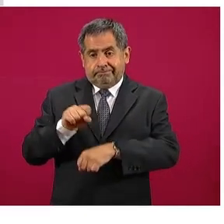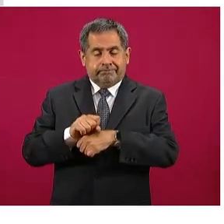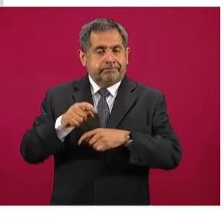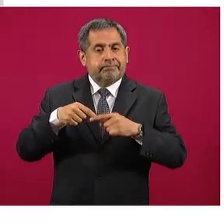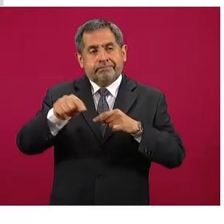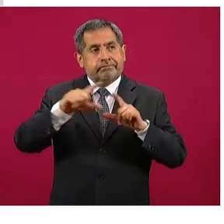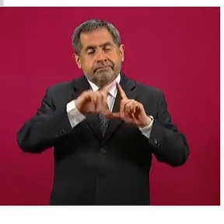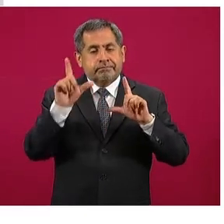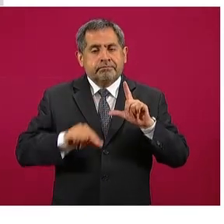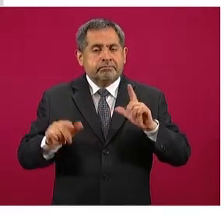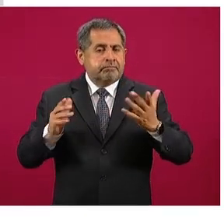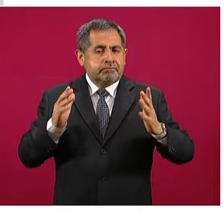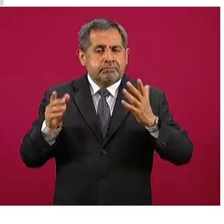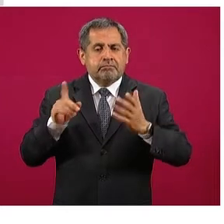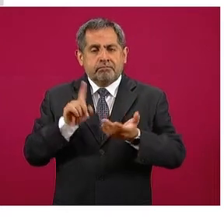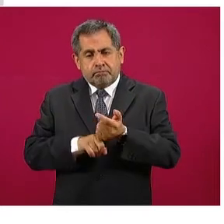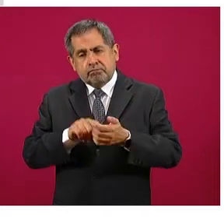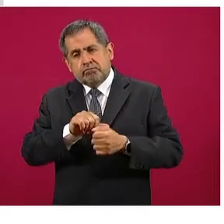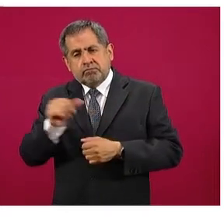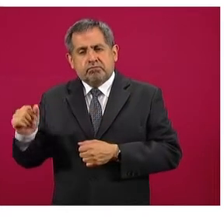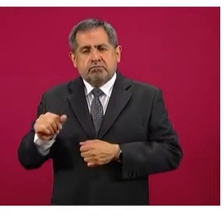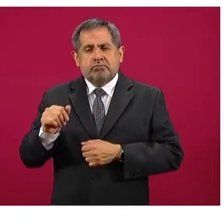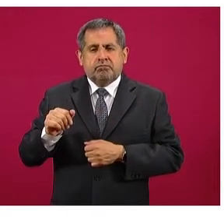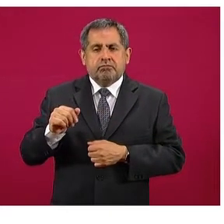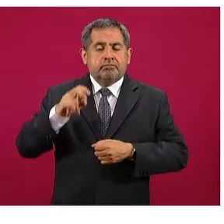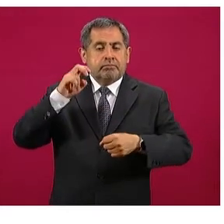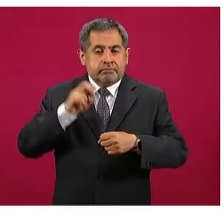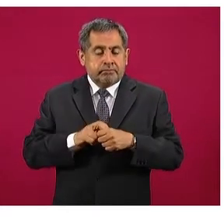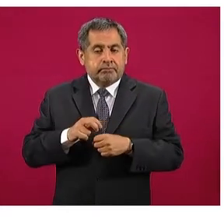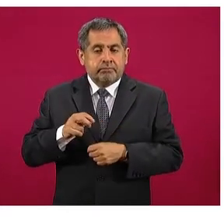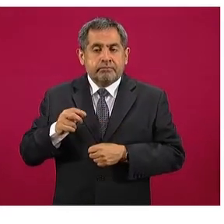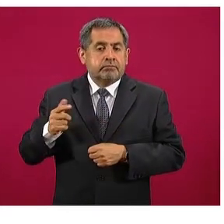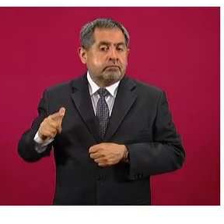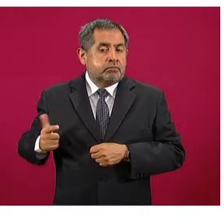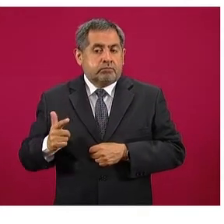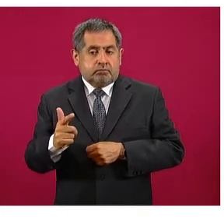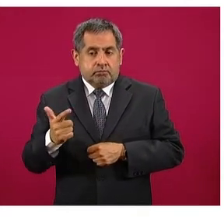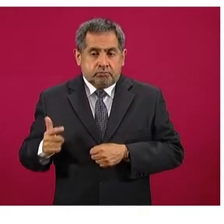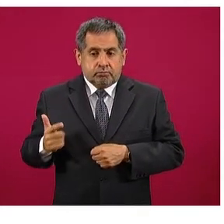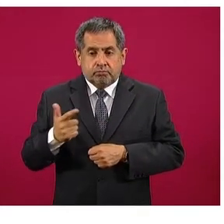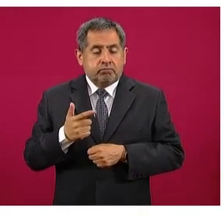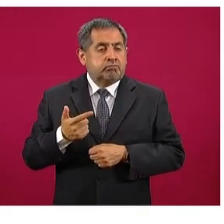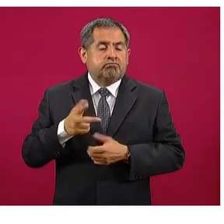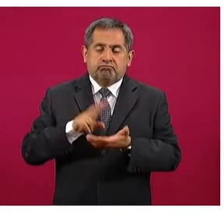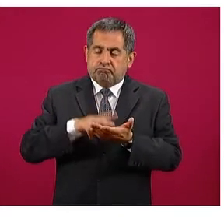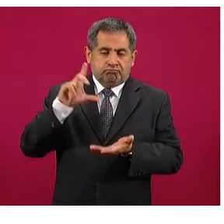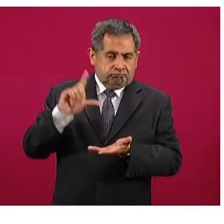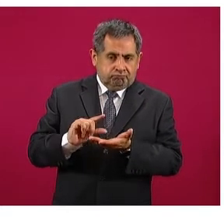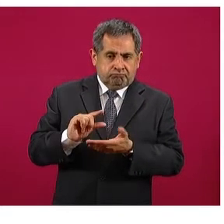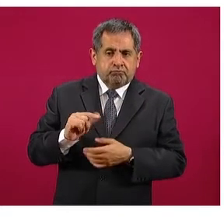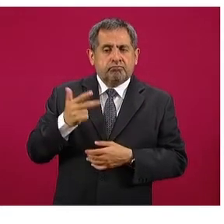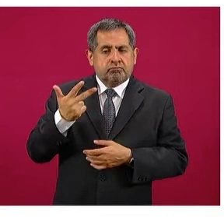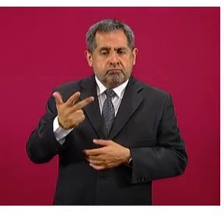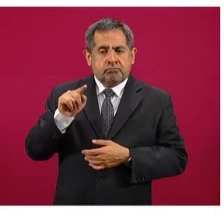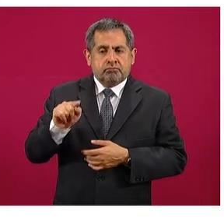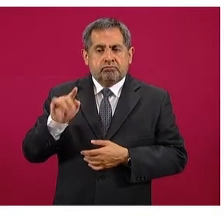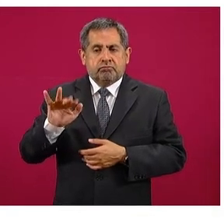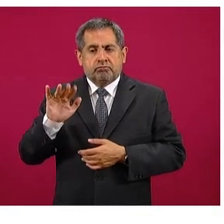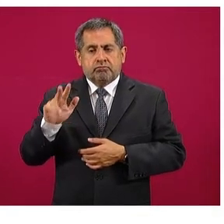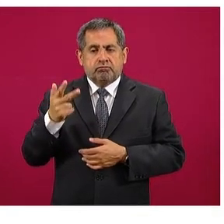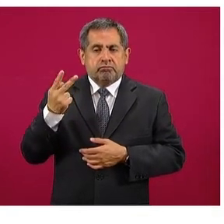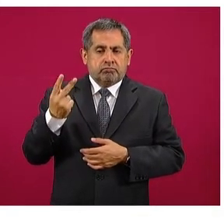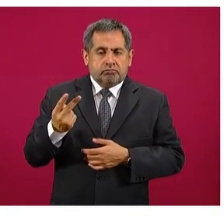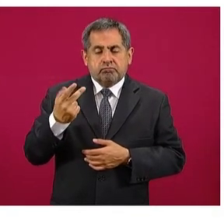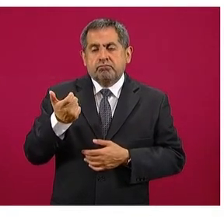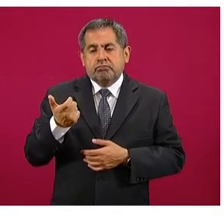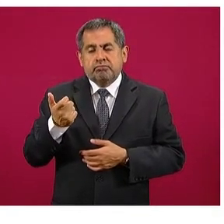país. Comparado con Gas Providencia, ahora en San José y Turbí de Guanajuato, 8 pesos con 52 centavos por litro,